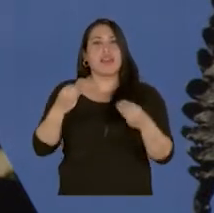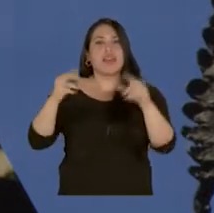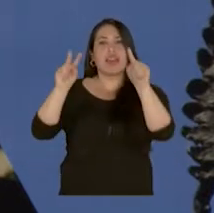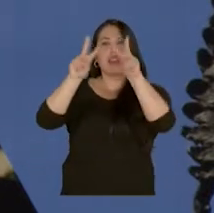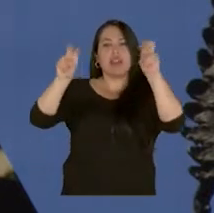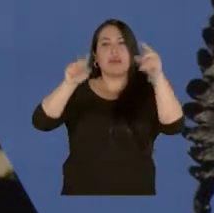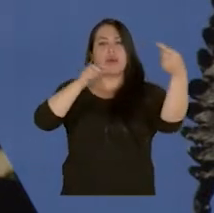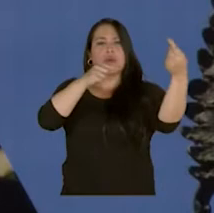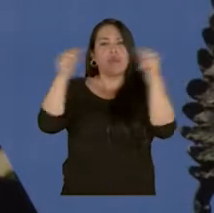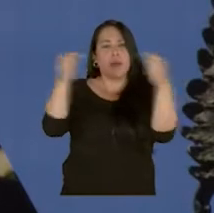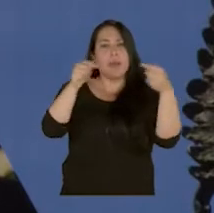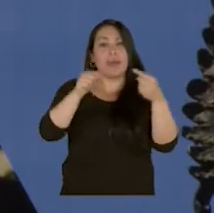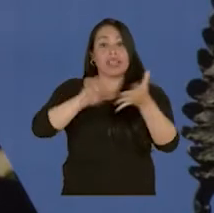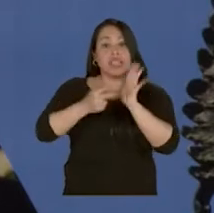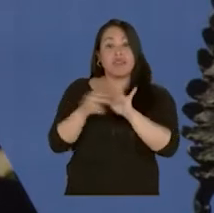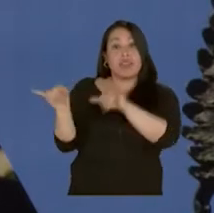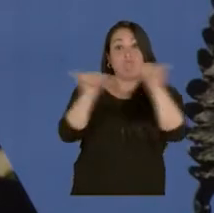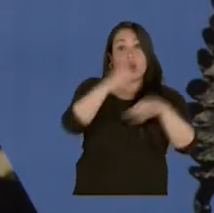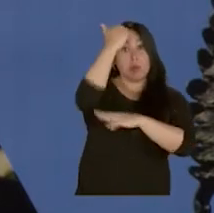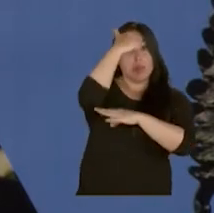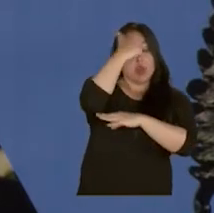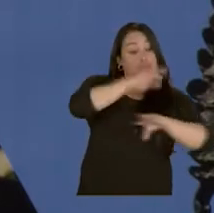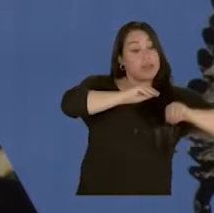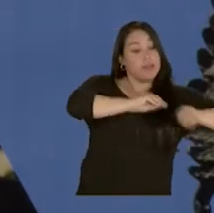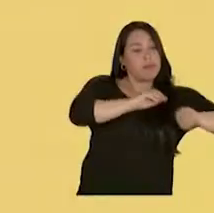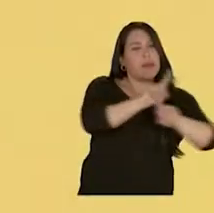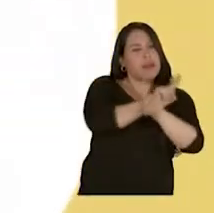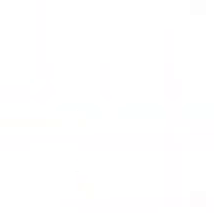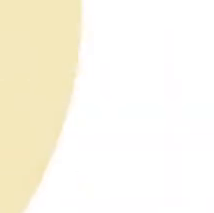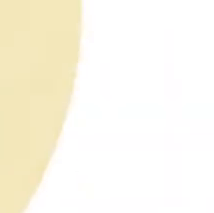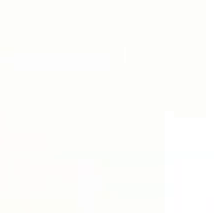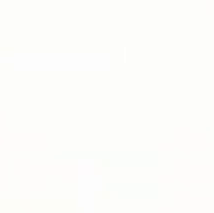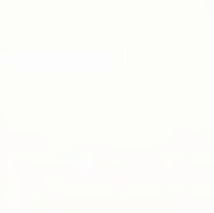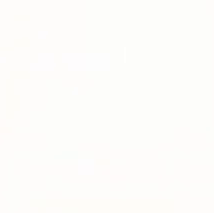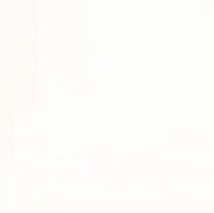ahí no es para capacitar como en la cátedra, sino para deliberar.